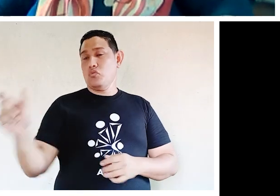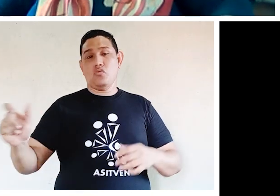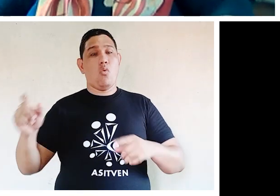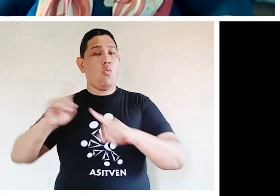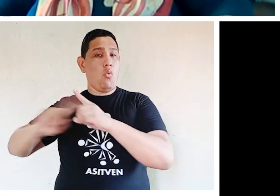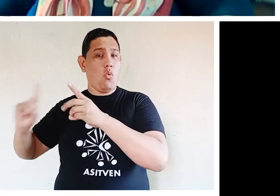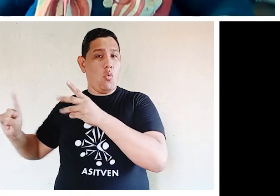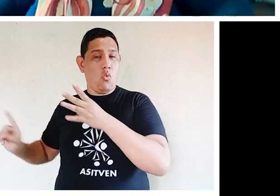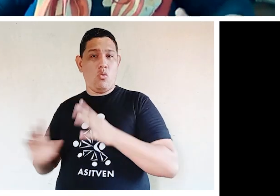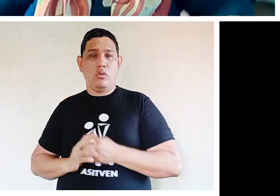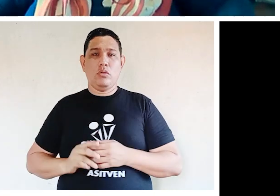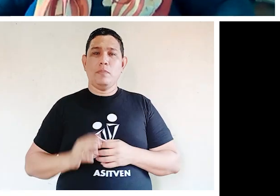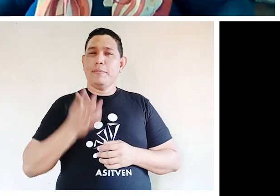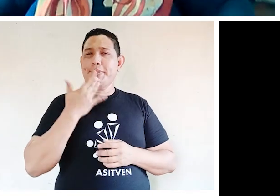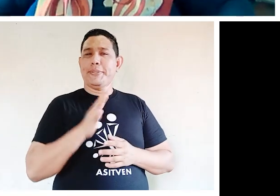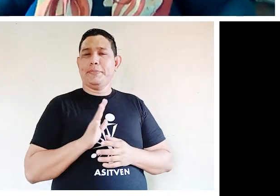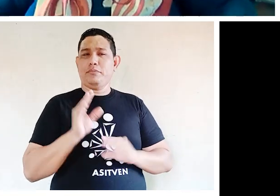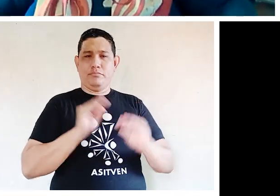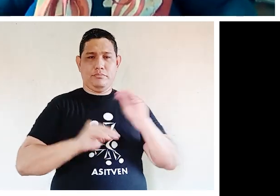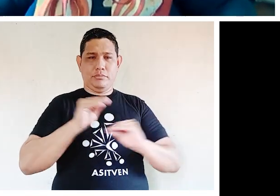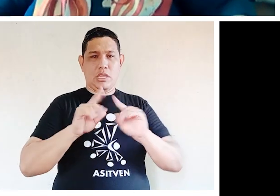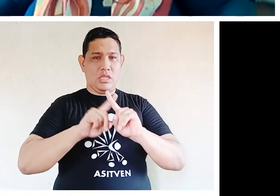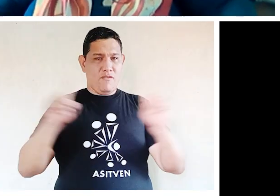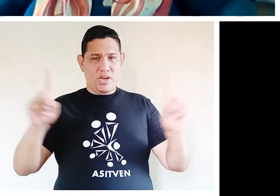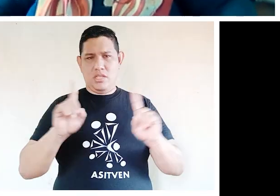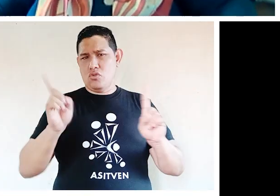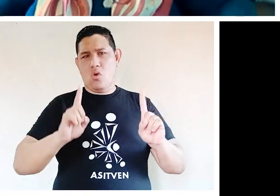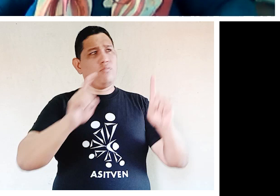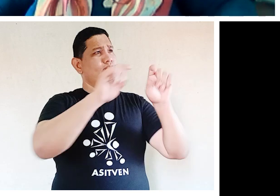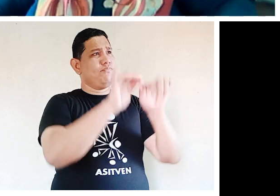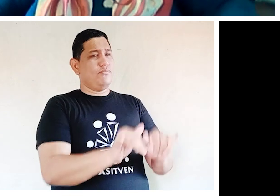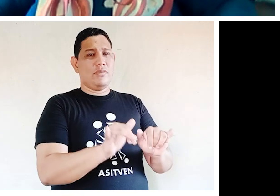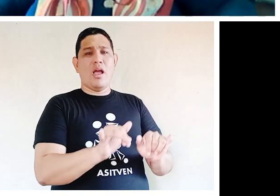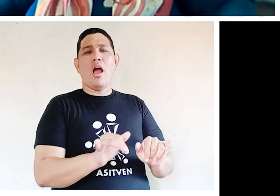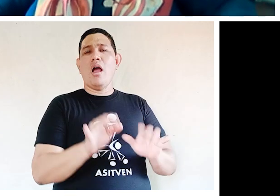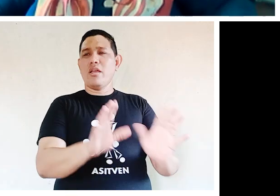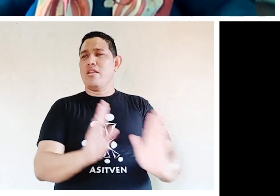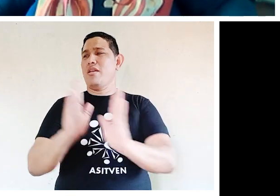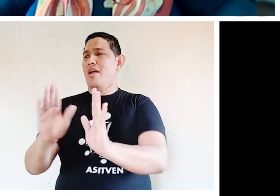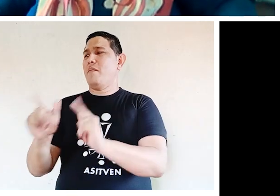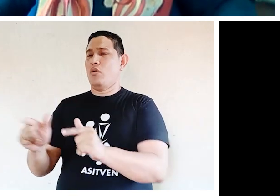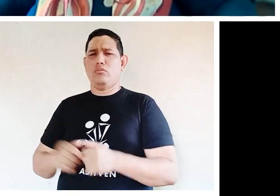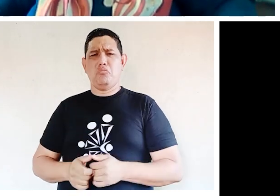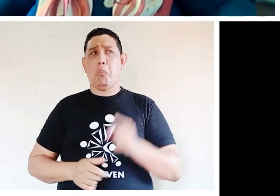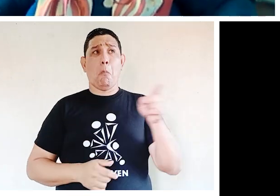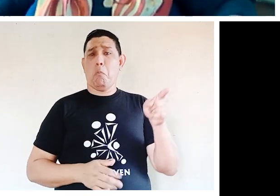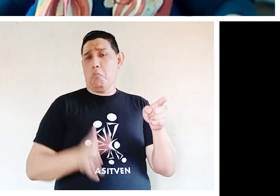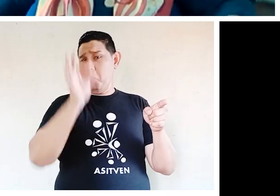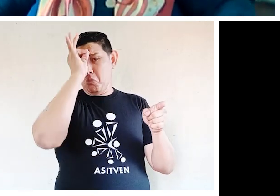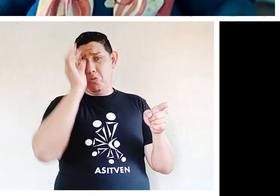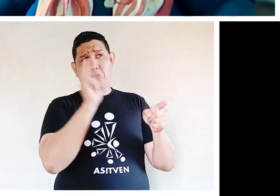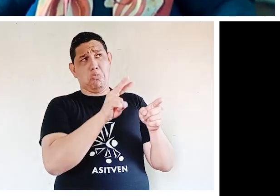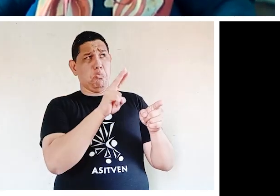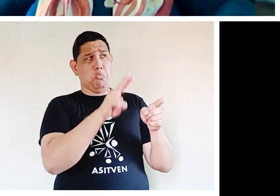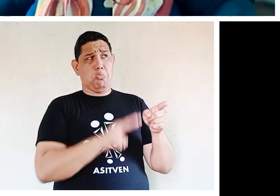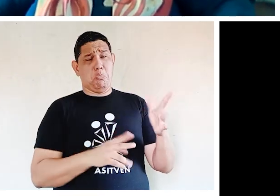porque no les va a crear una plataforma diferente. Son cuestiones que, si se quiere, pasan hasta desapercibidas. Pero si